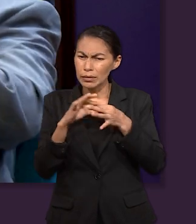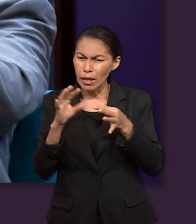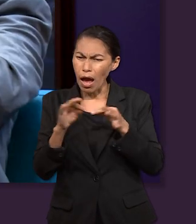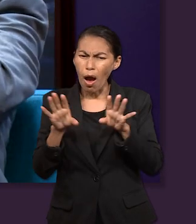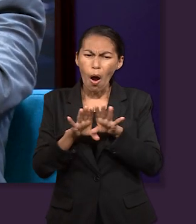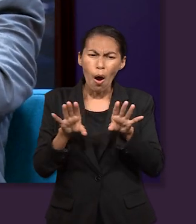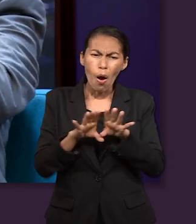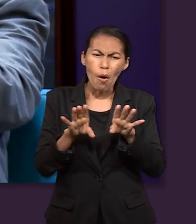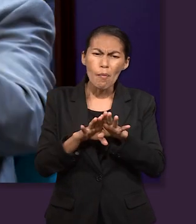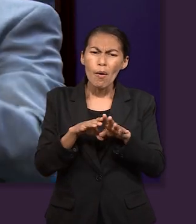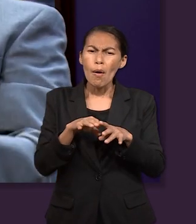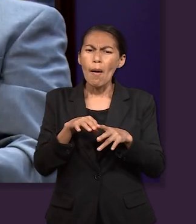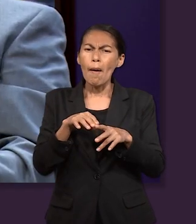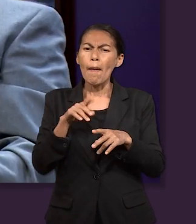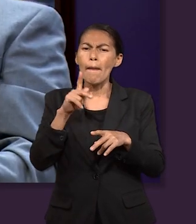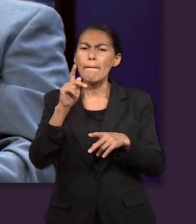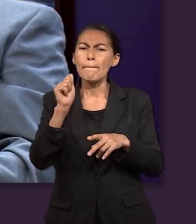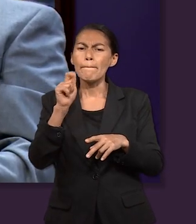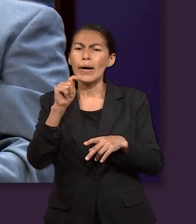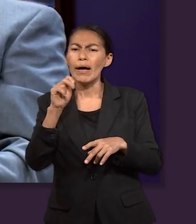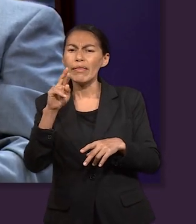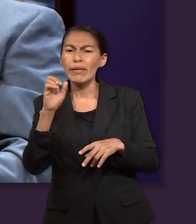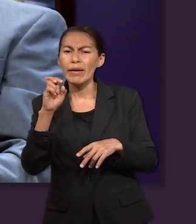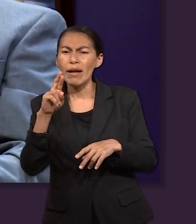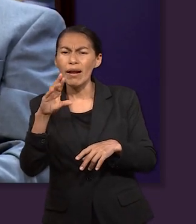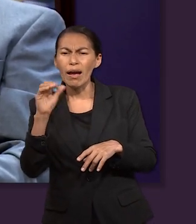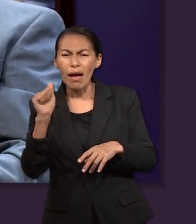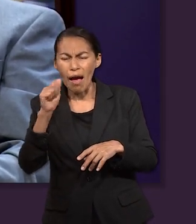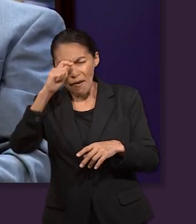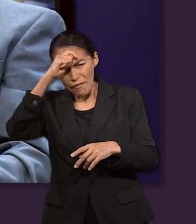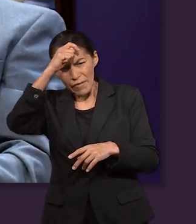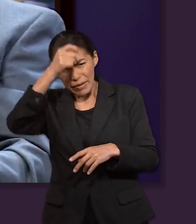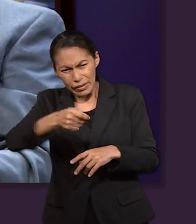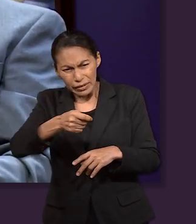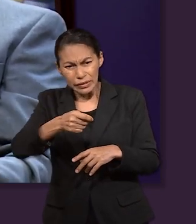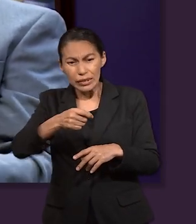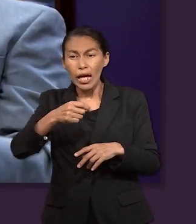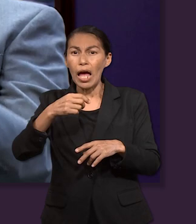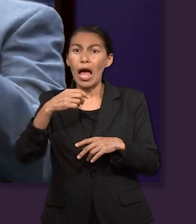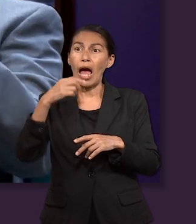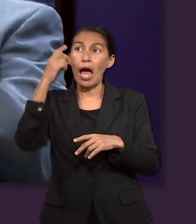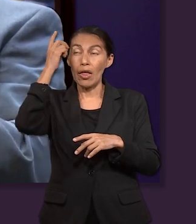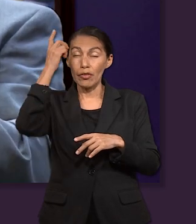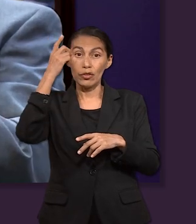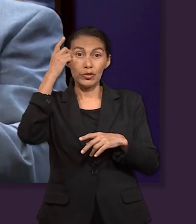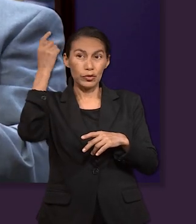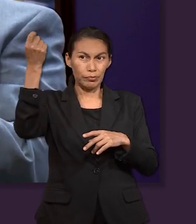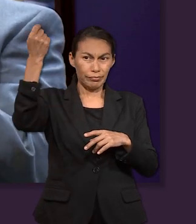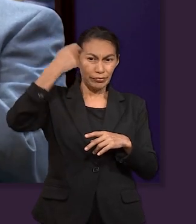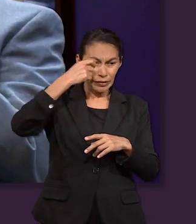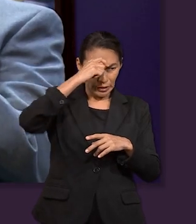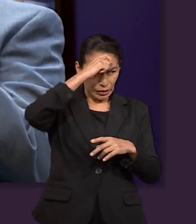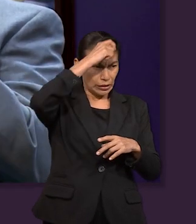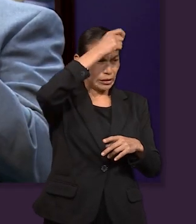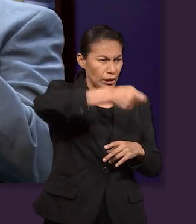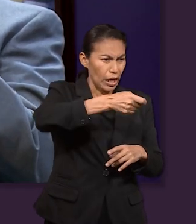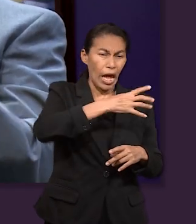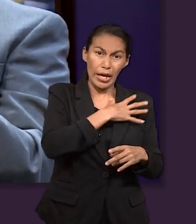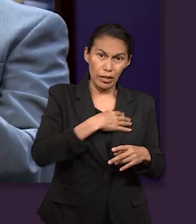patriarca era bendecir en nombre de Dios a sus hijos. Pero aquí toma a